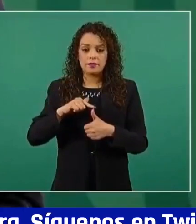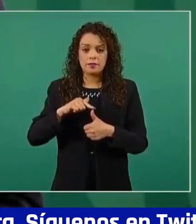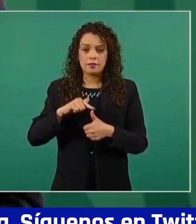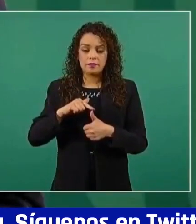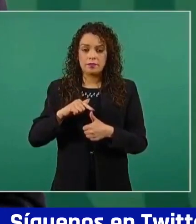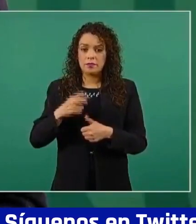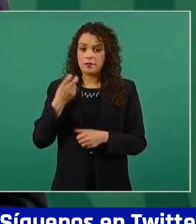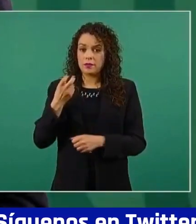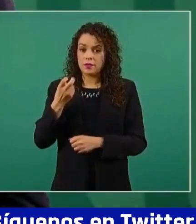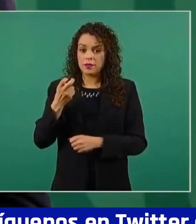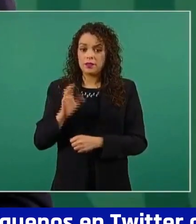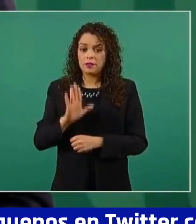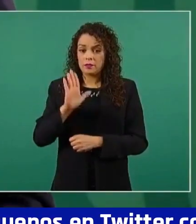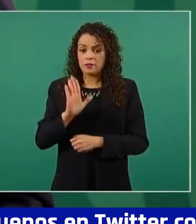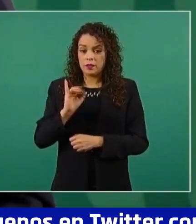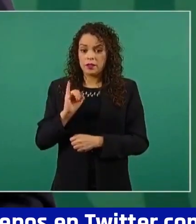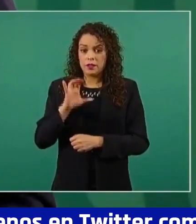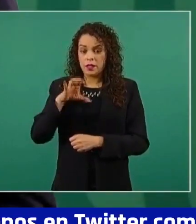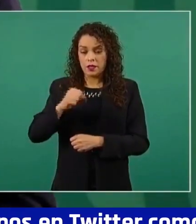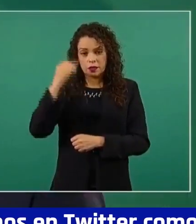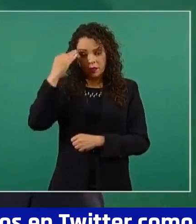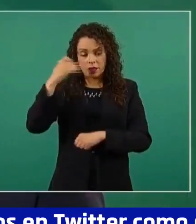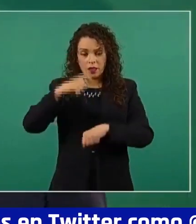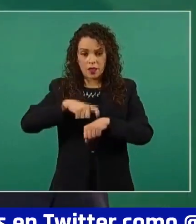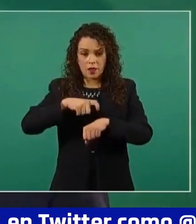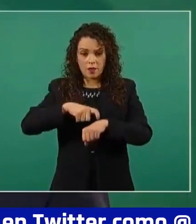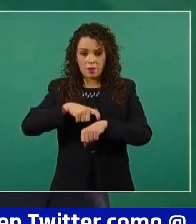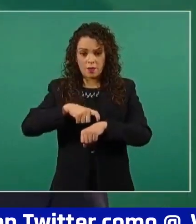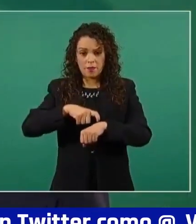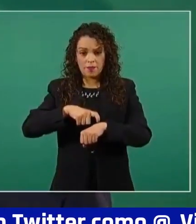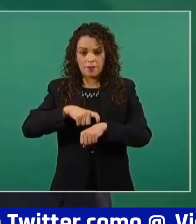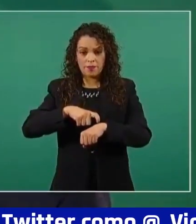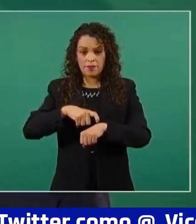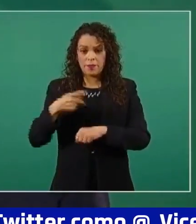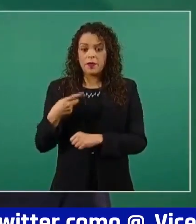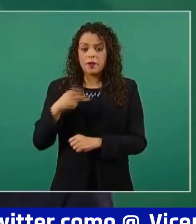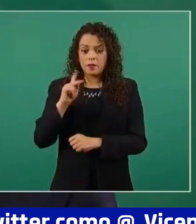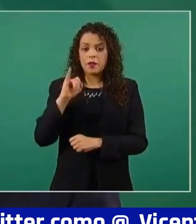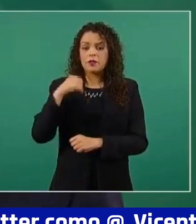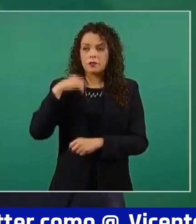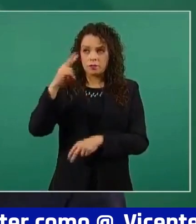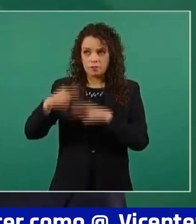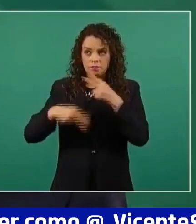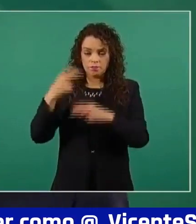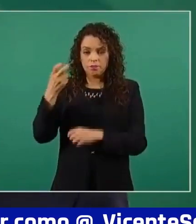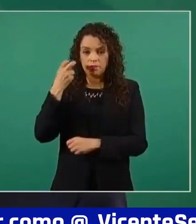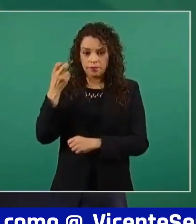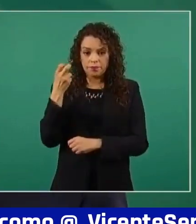alcanza el tiempo. Pero bueno, vamos a estar por este